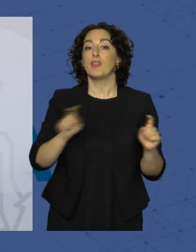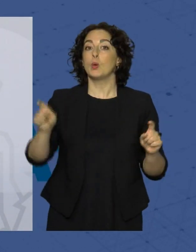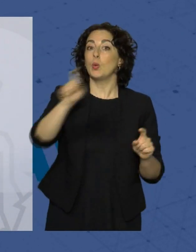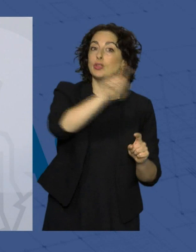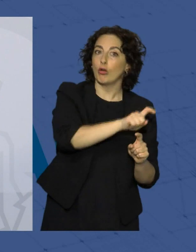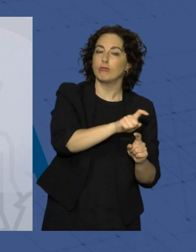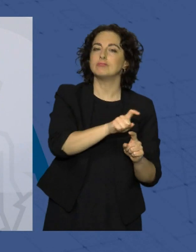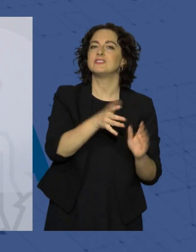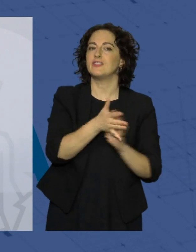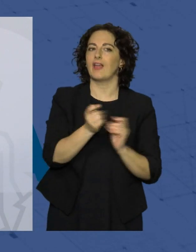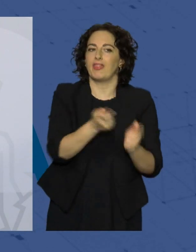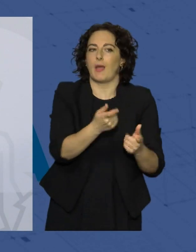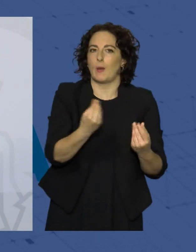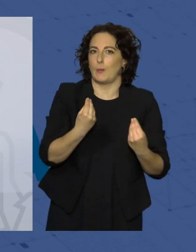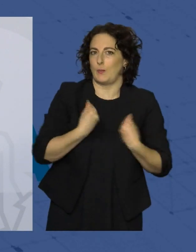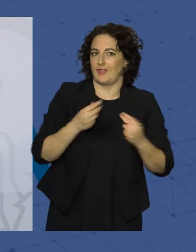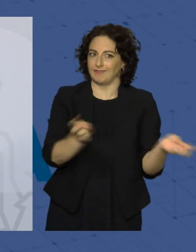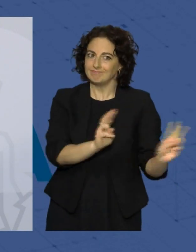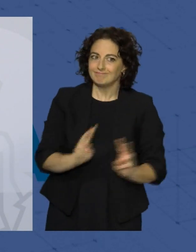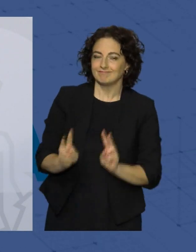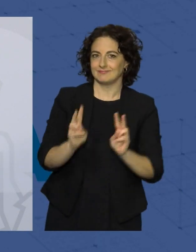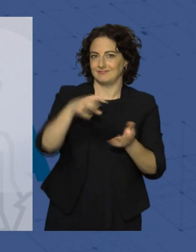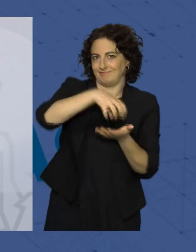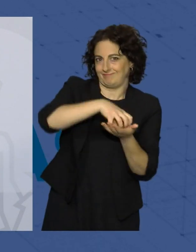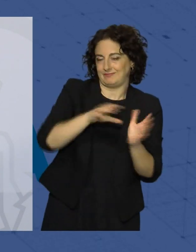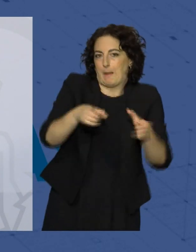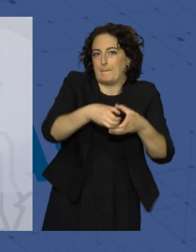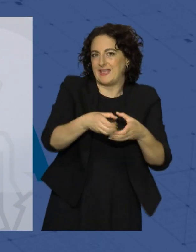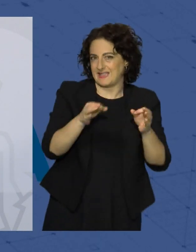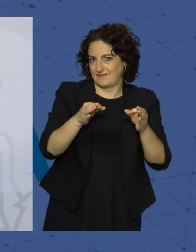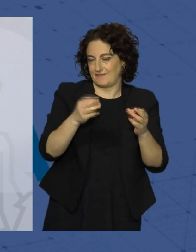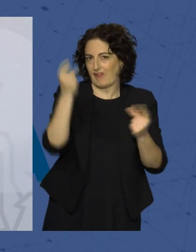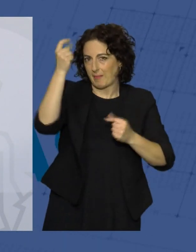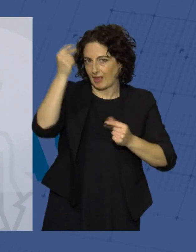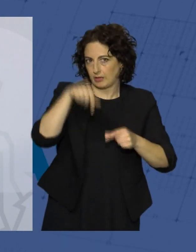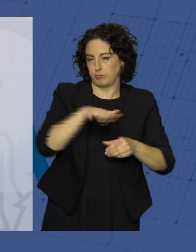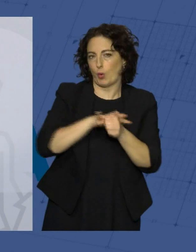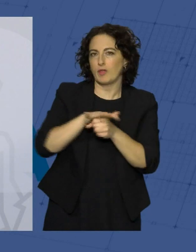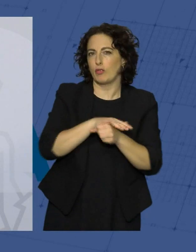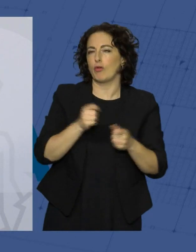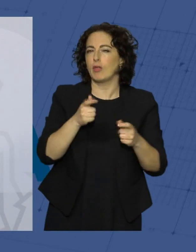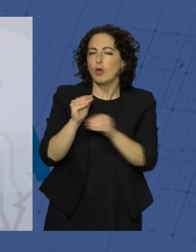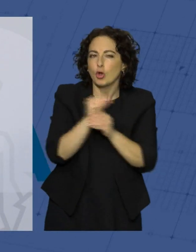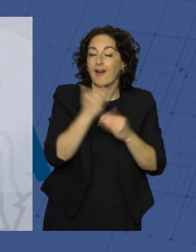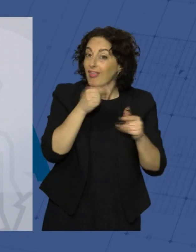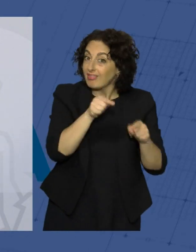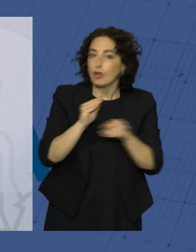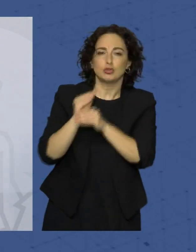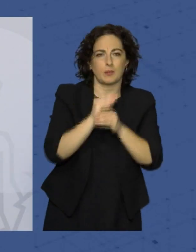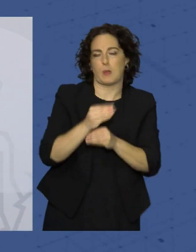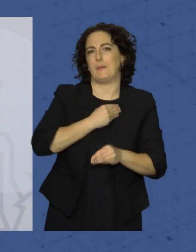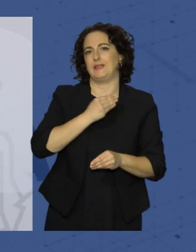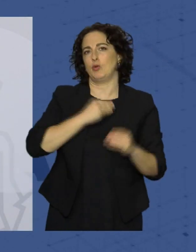devolviendo la vida a los templos del cante, que son las peñas flamencas de nuestra provincia, a auténticas conservadoras del patrimonio